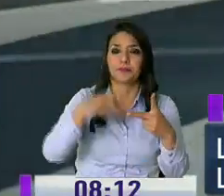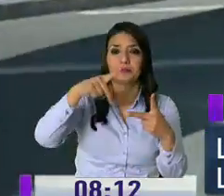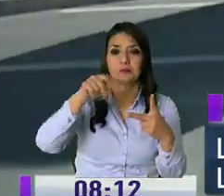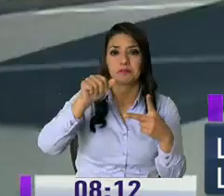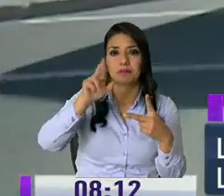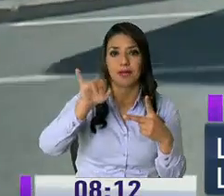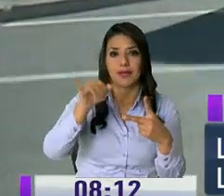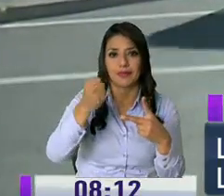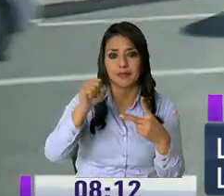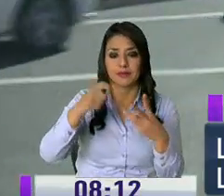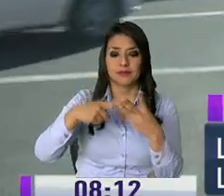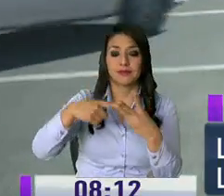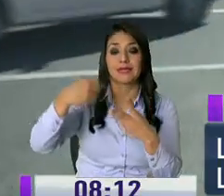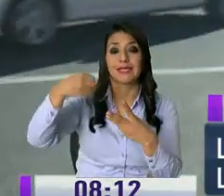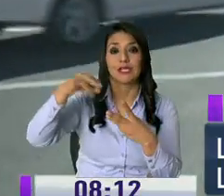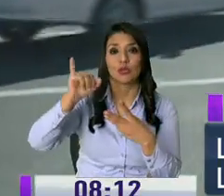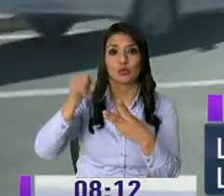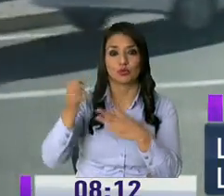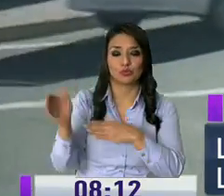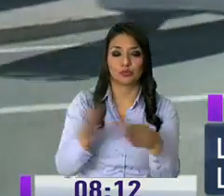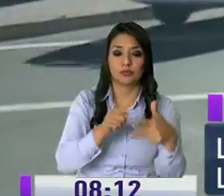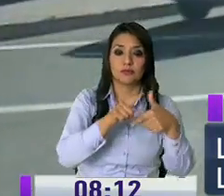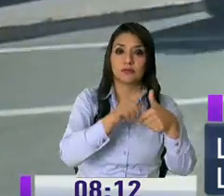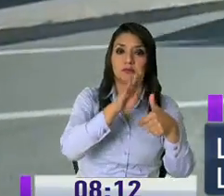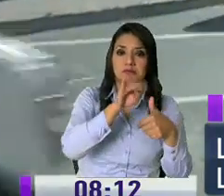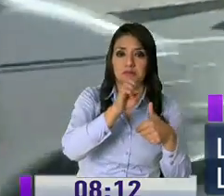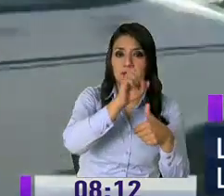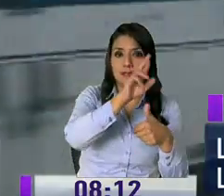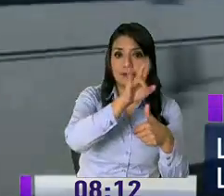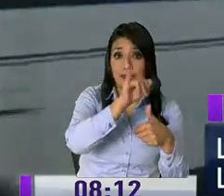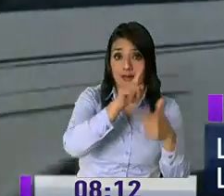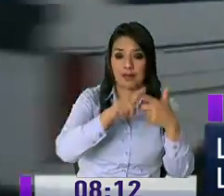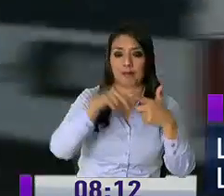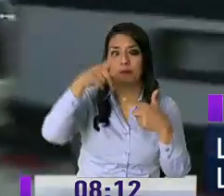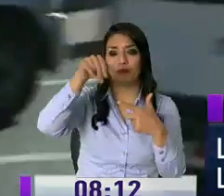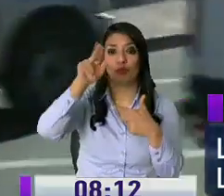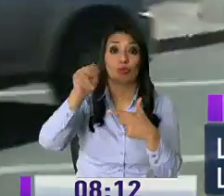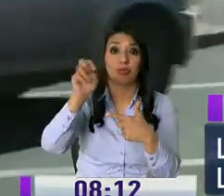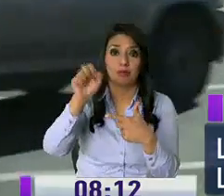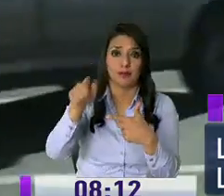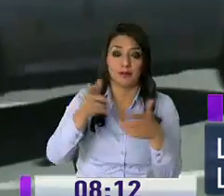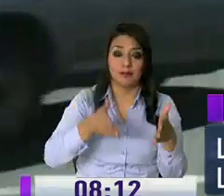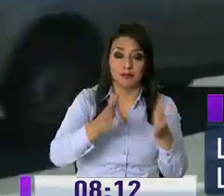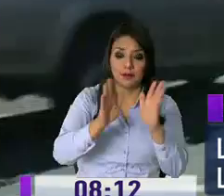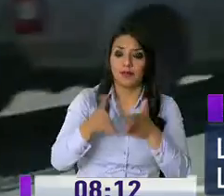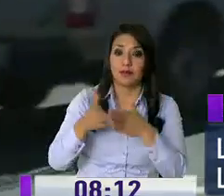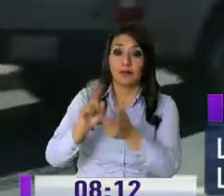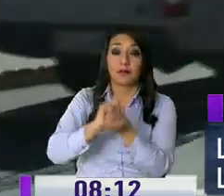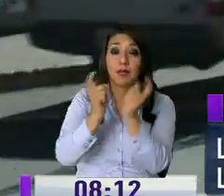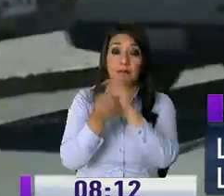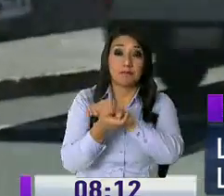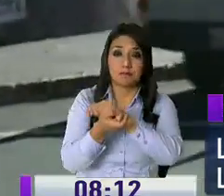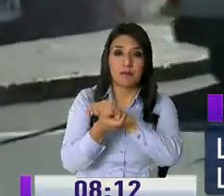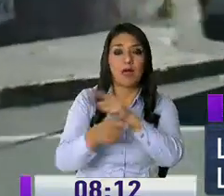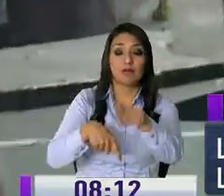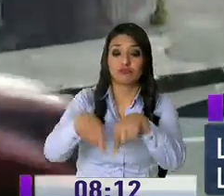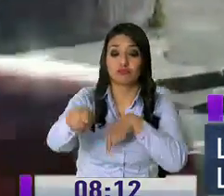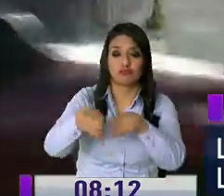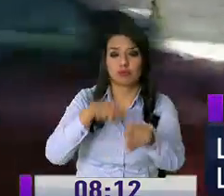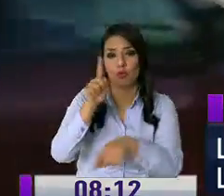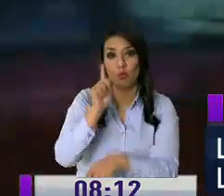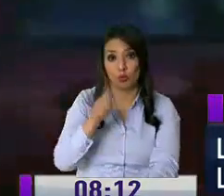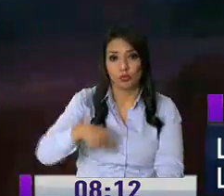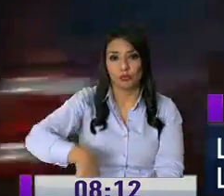Paredes, Quitus, Becerra y Punín Estos cambios de sentido lo que van a mejorar es la